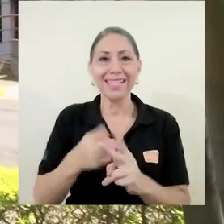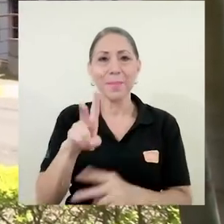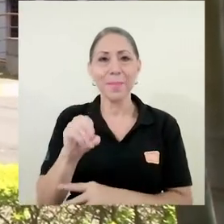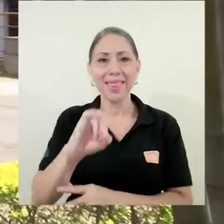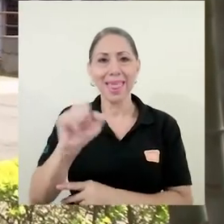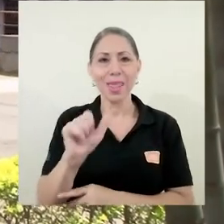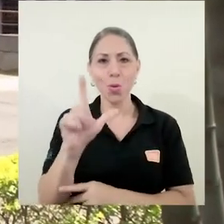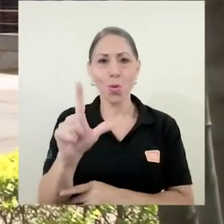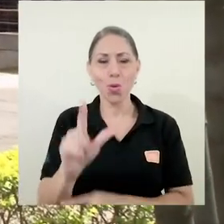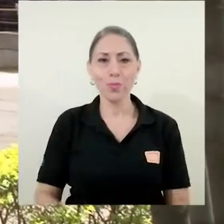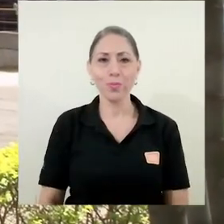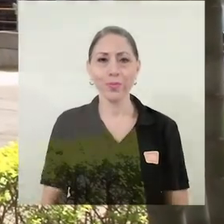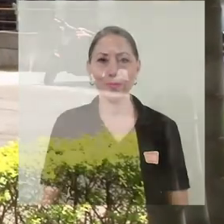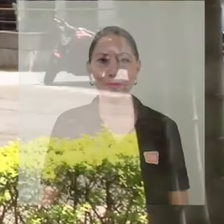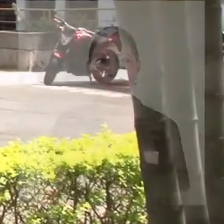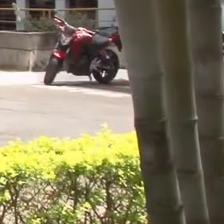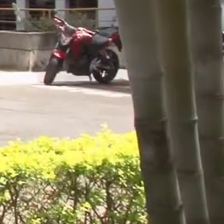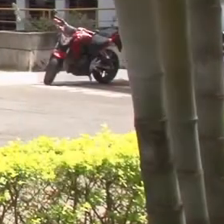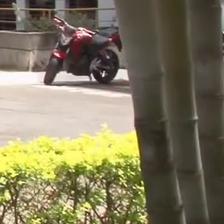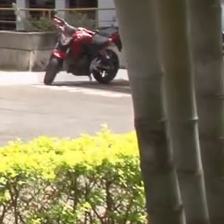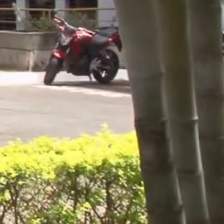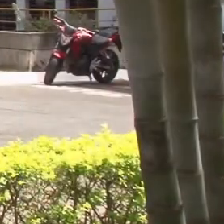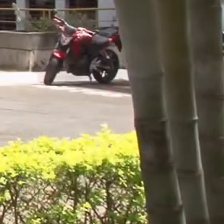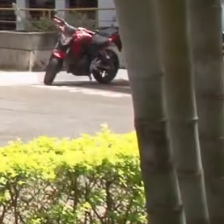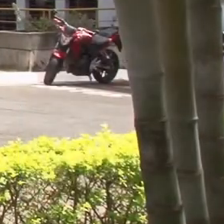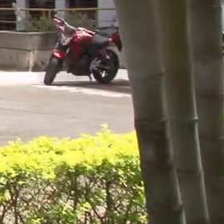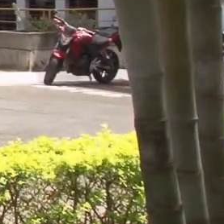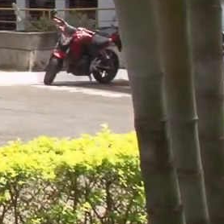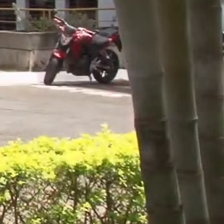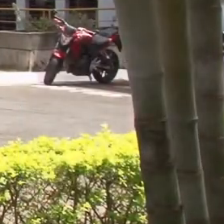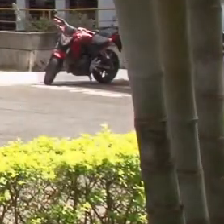¡Gracias! ¡Gracias! ¡Gracias! ¡Gracias! ¡Gracias! Gracias.